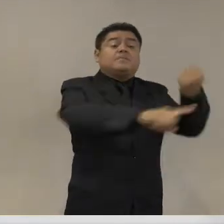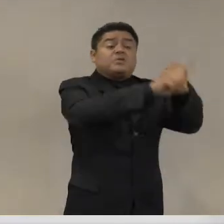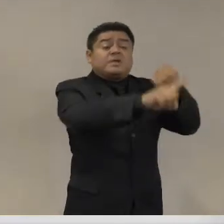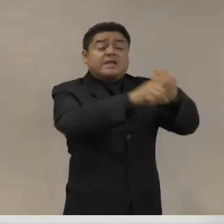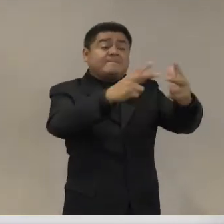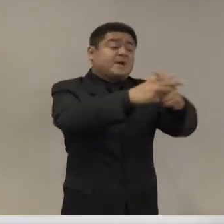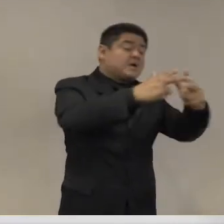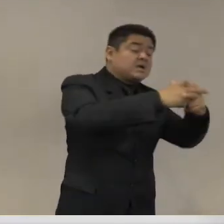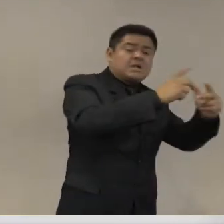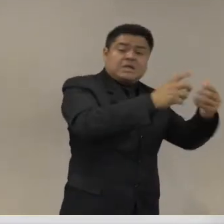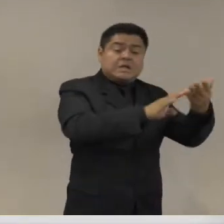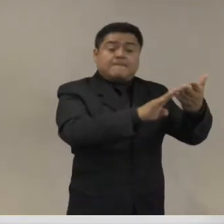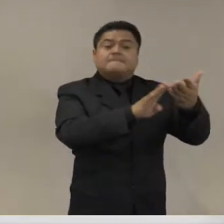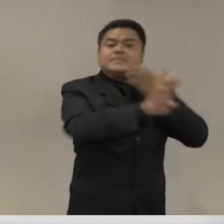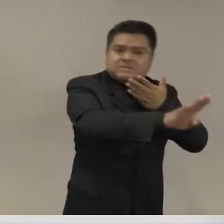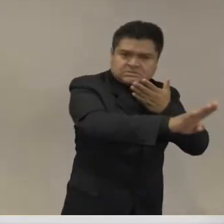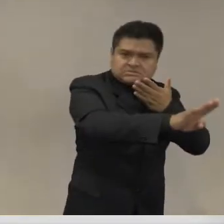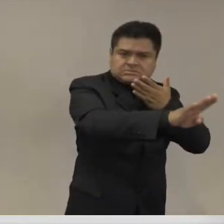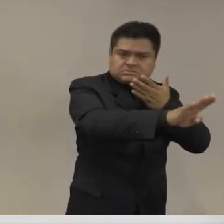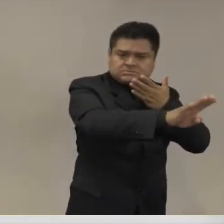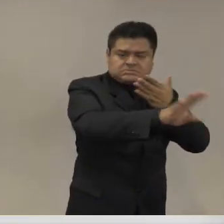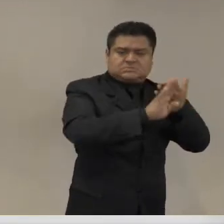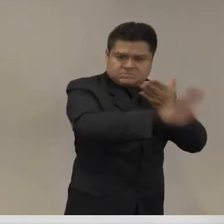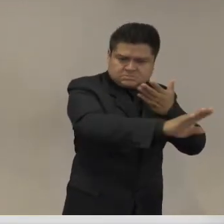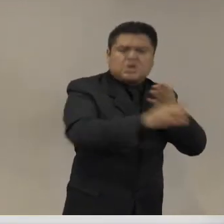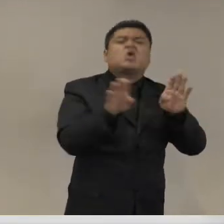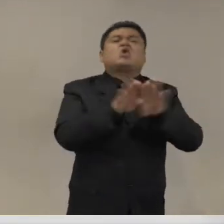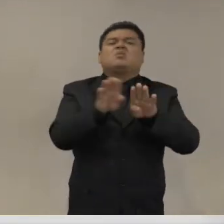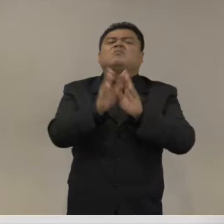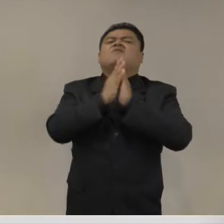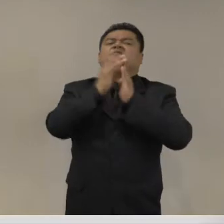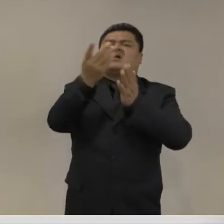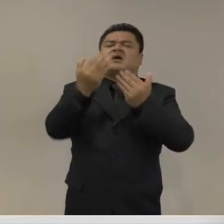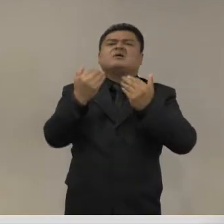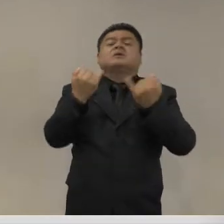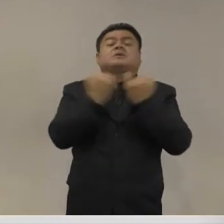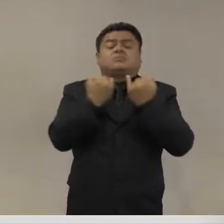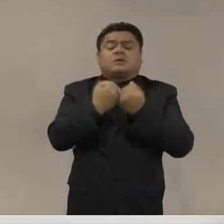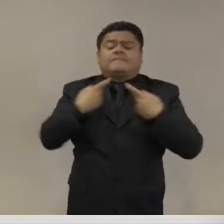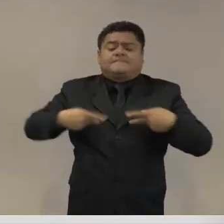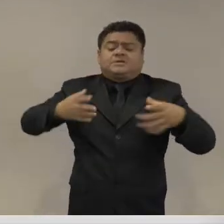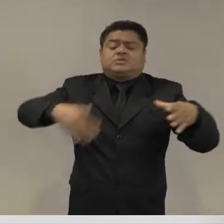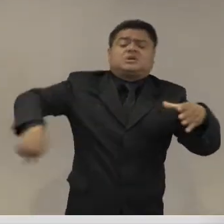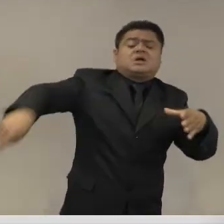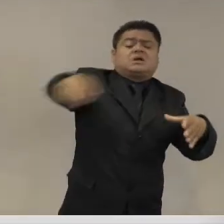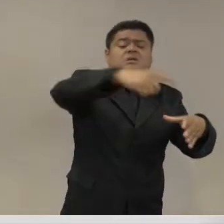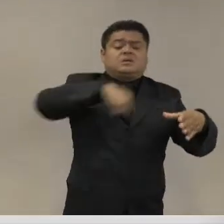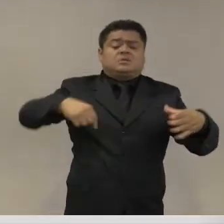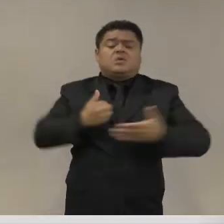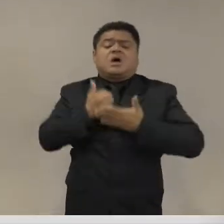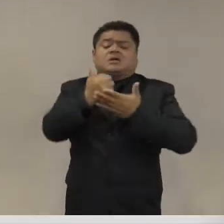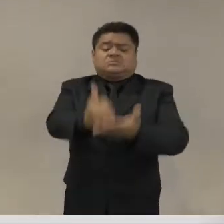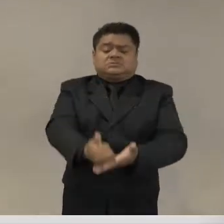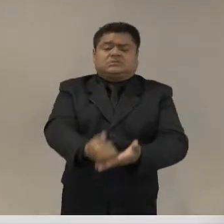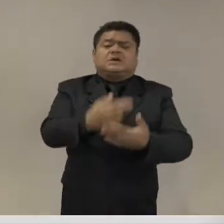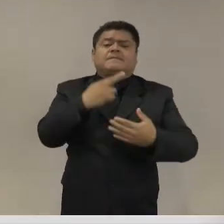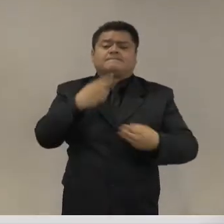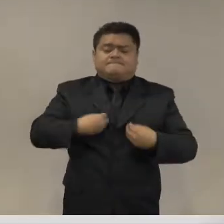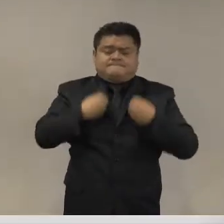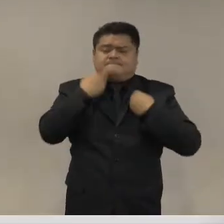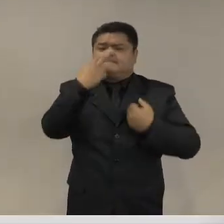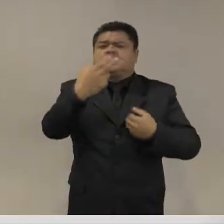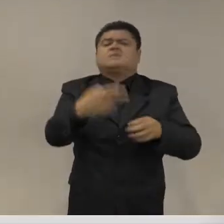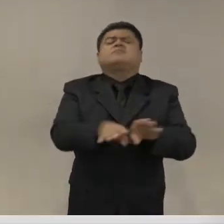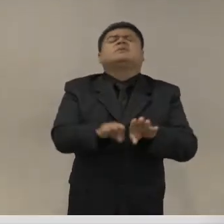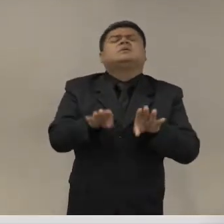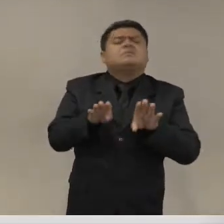reconstrucción del tejido social tenemos más de 260 mil muertos más de 40 mil desaparecidos y es una gran chamba que tenemos